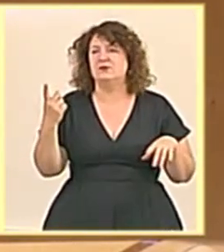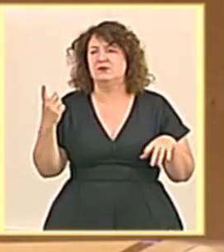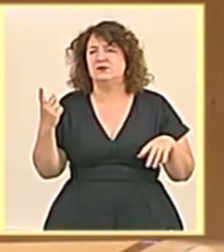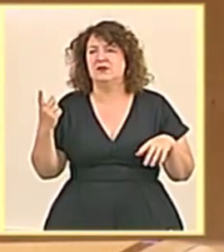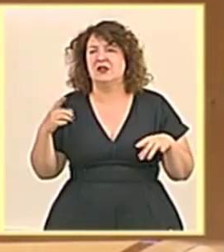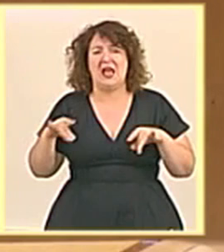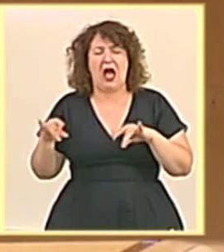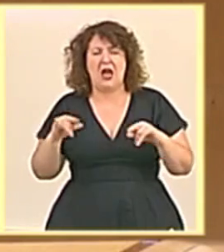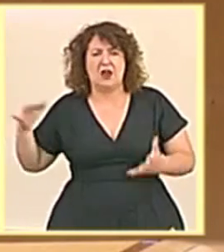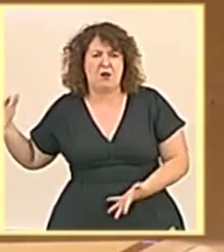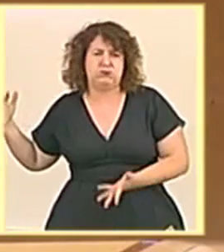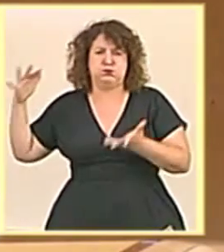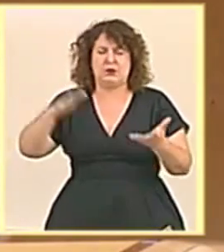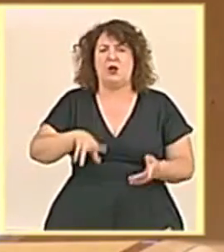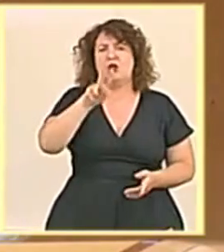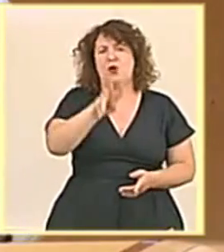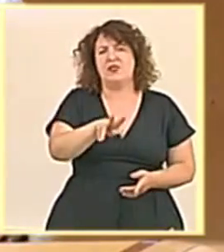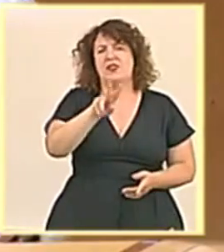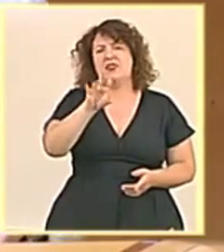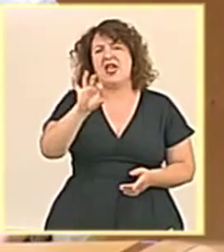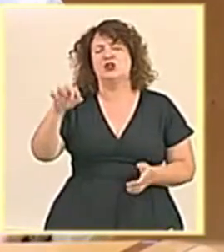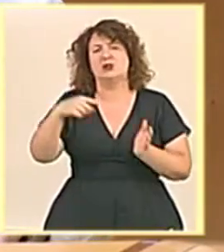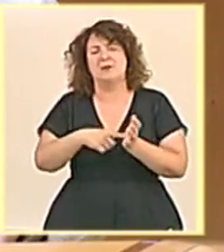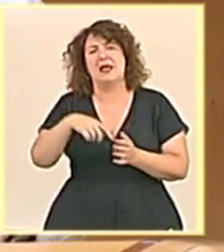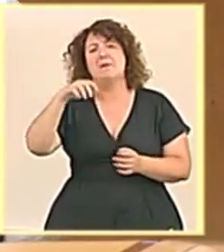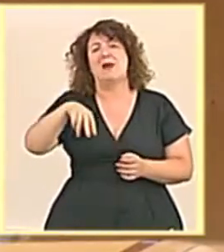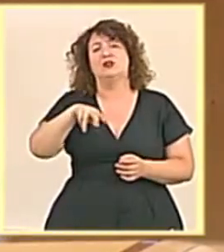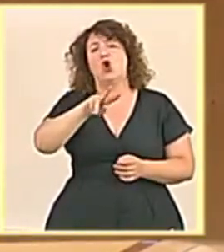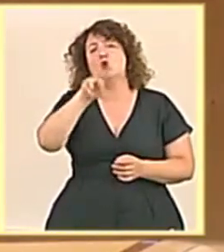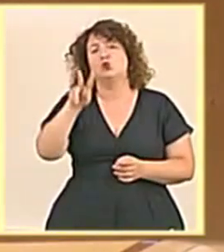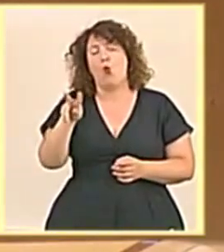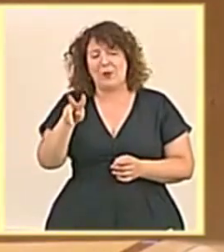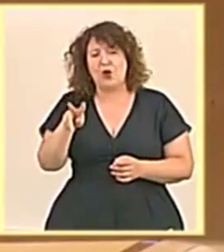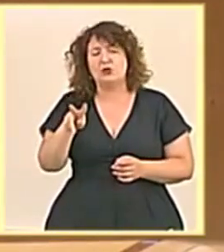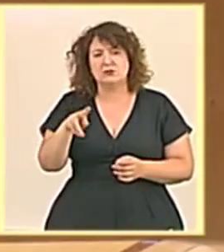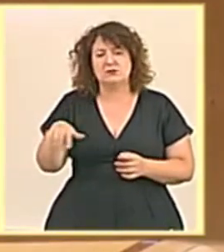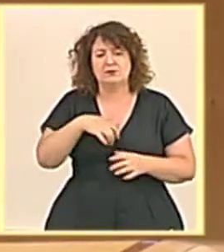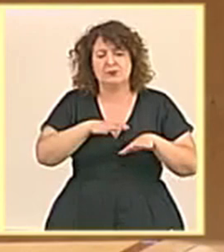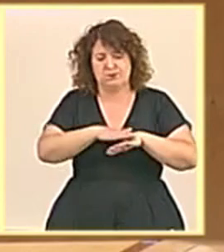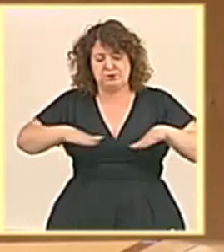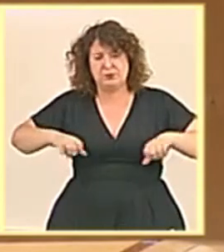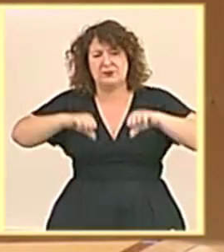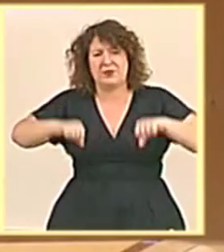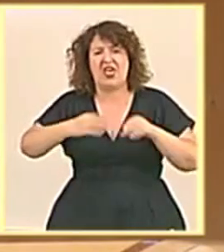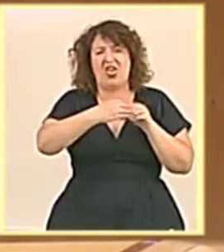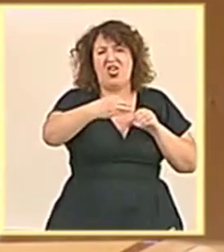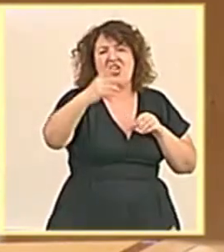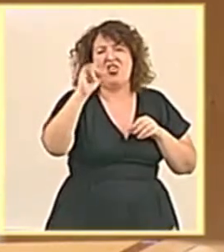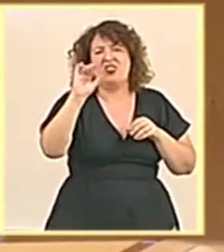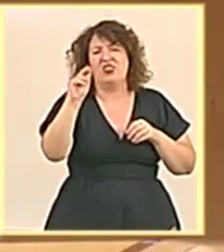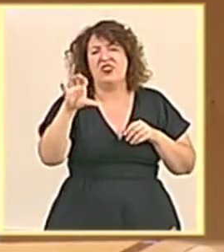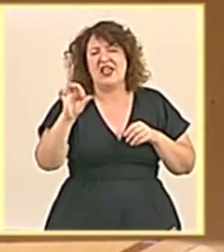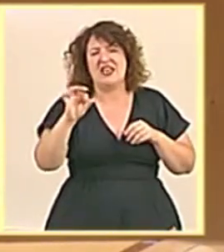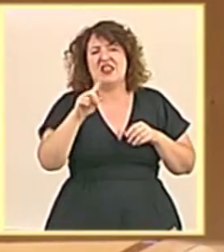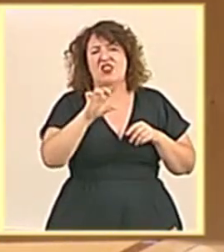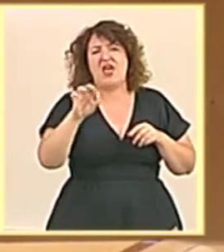importante de arena, 200.000 metros cúbicos, y la estabilización de las mismas con dos diques, exentos de unos 100 metros